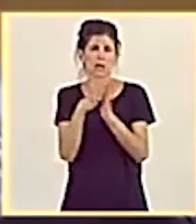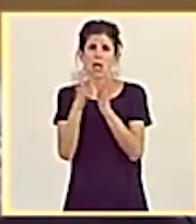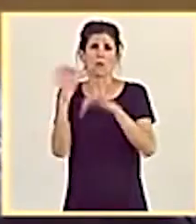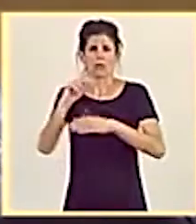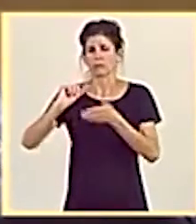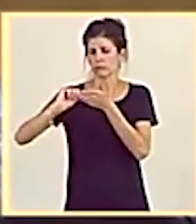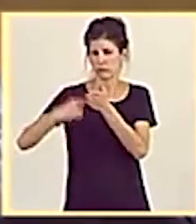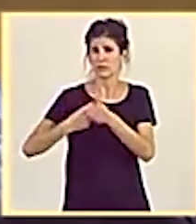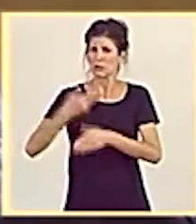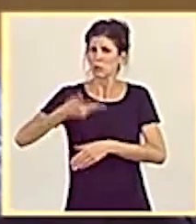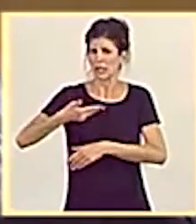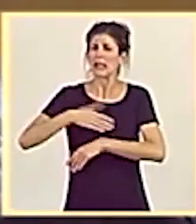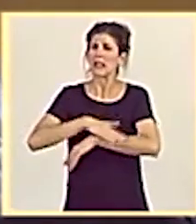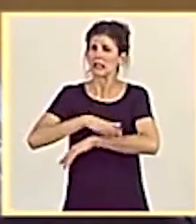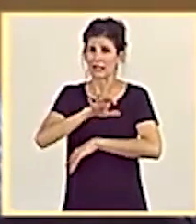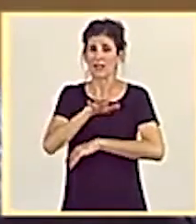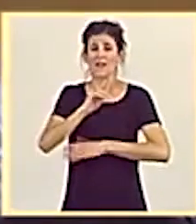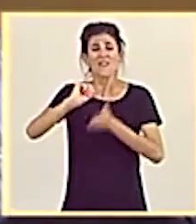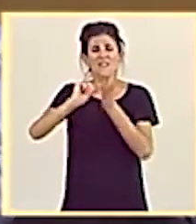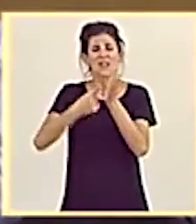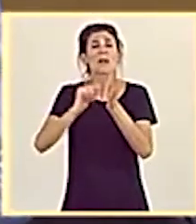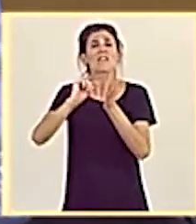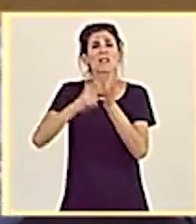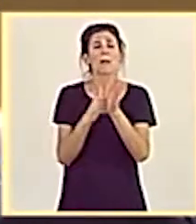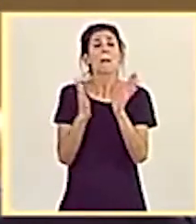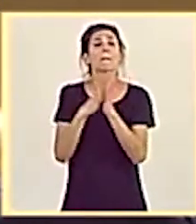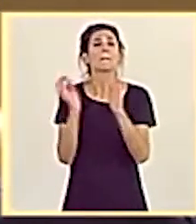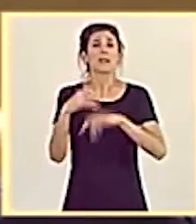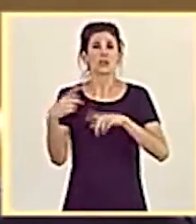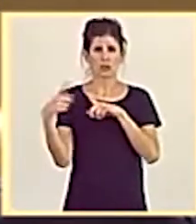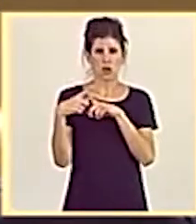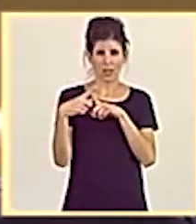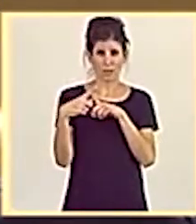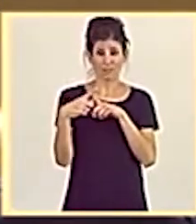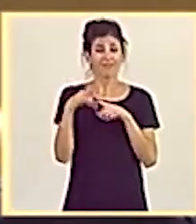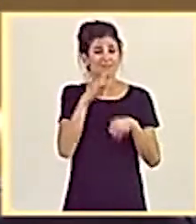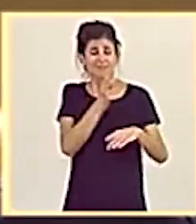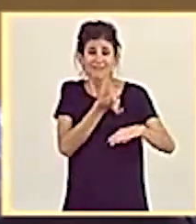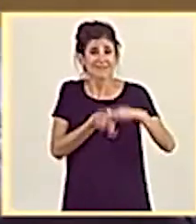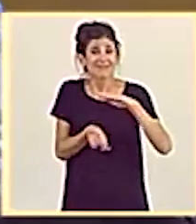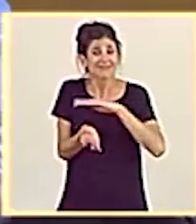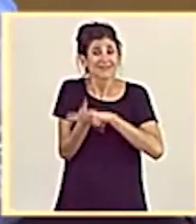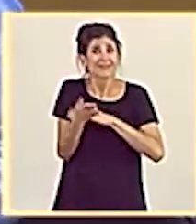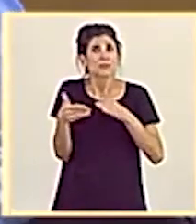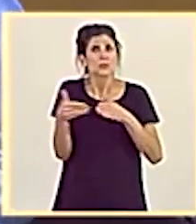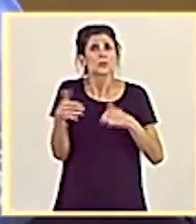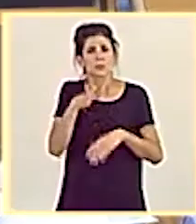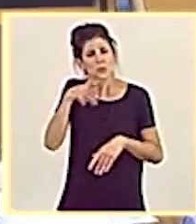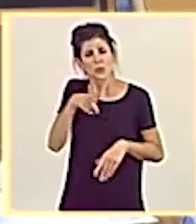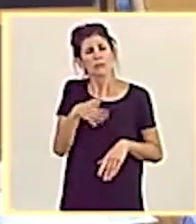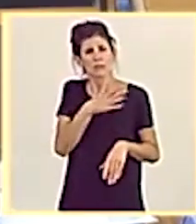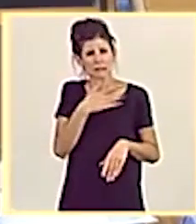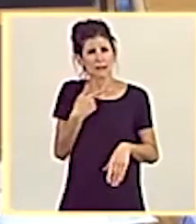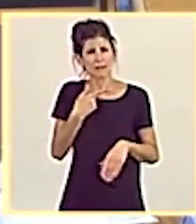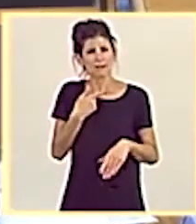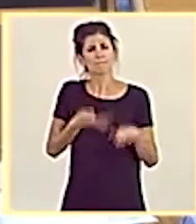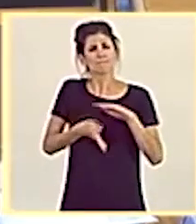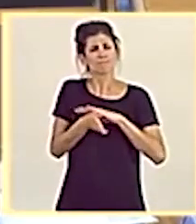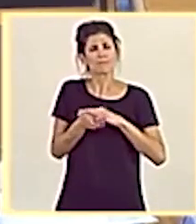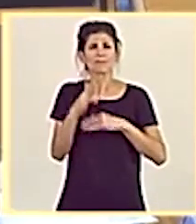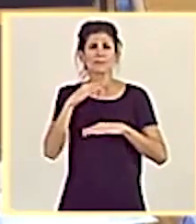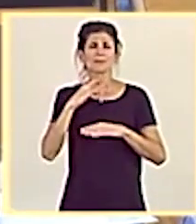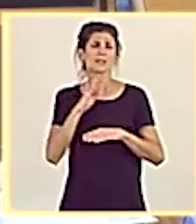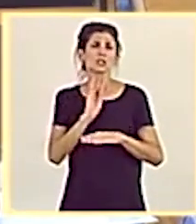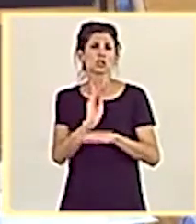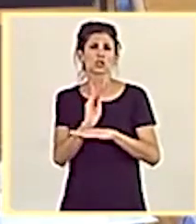acuerdo de Estado, la firma del Pacto de Toledo, y que nació con la finalidad de garantizar la sostenibilidad y la